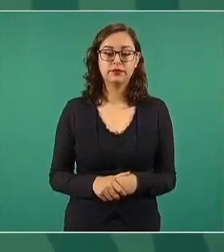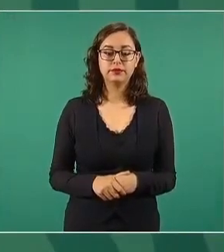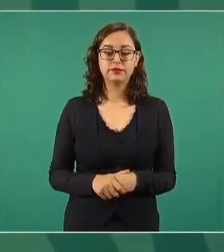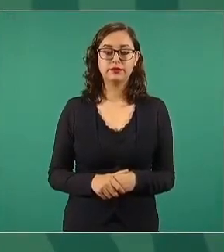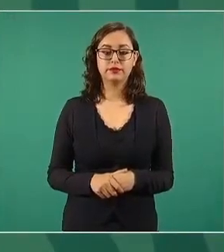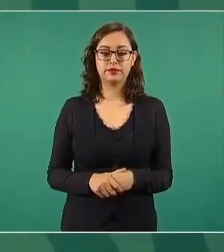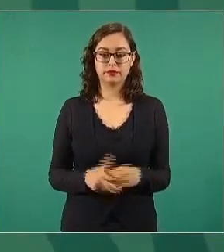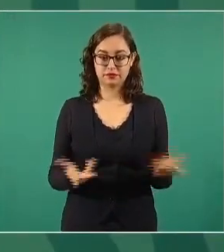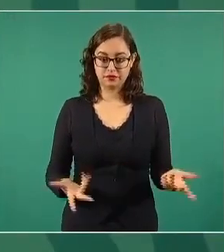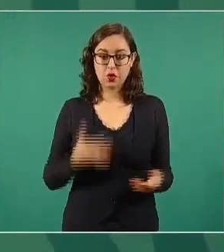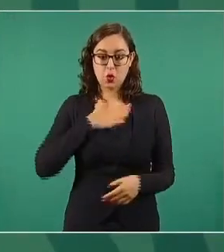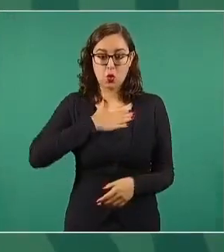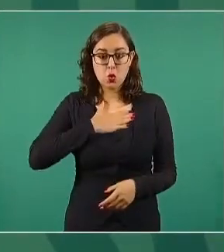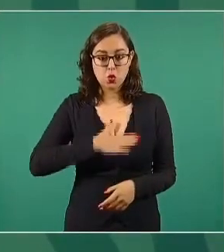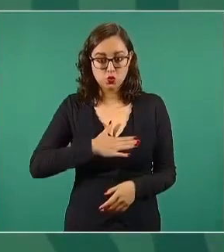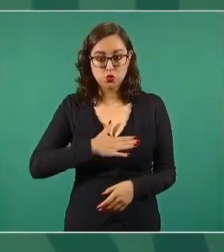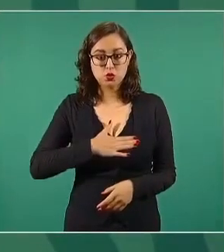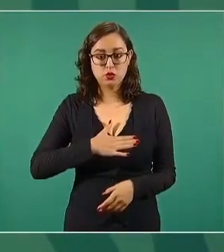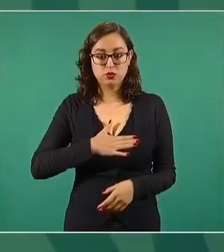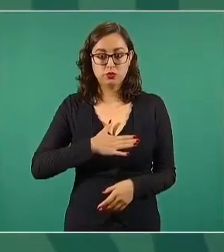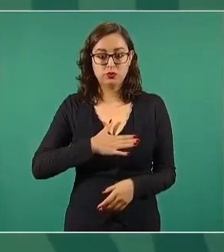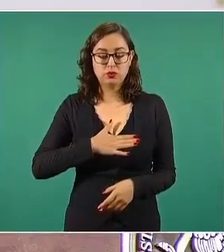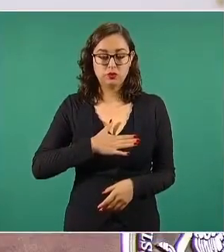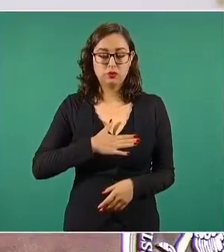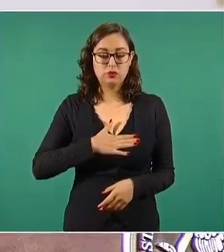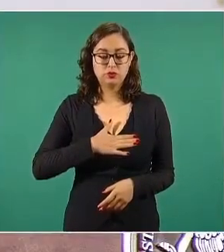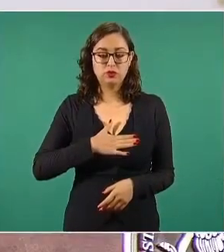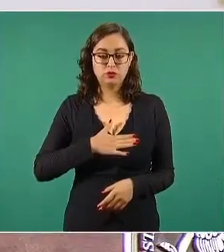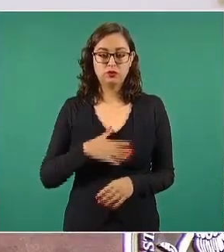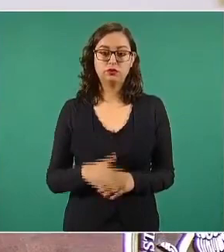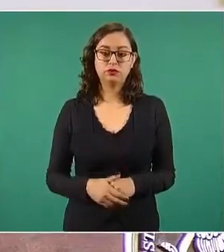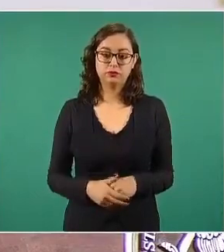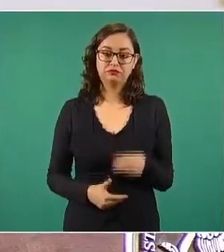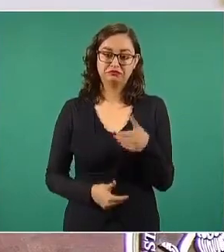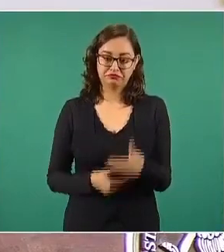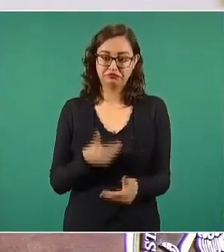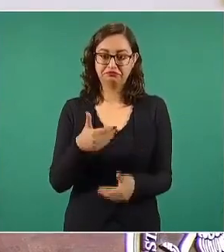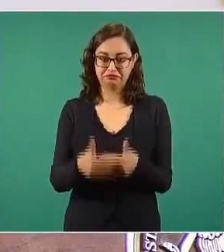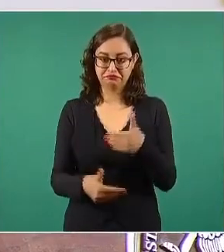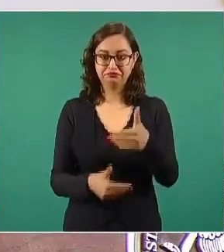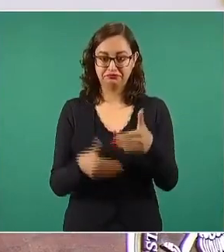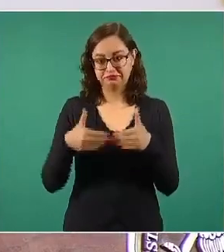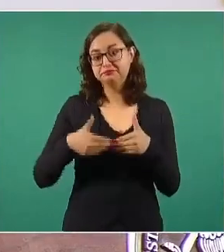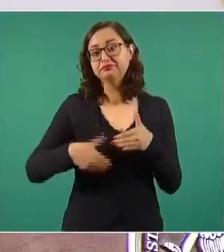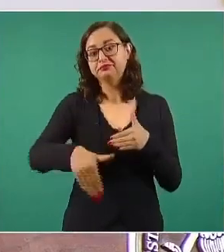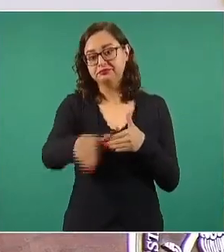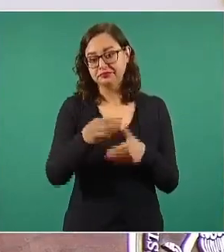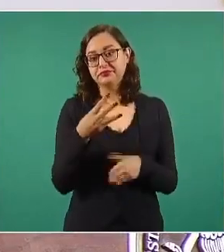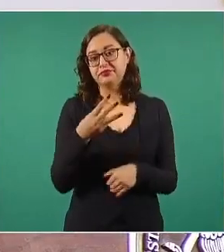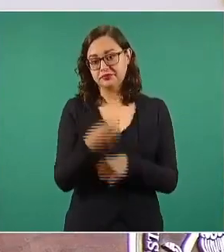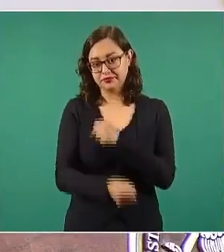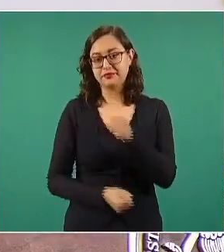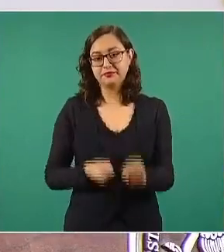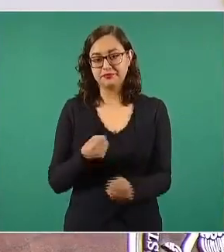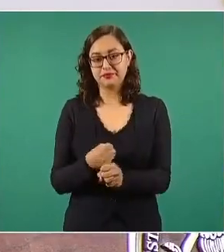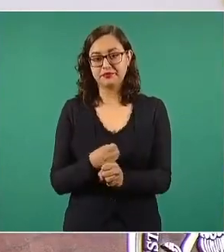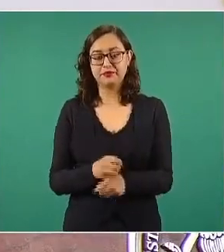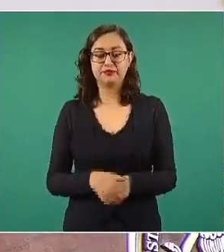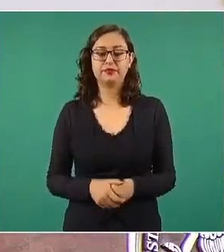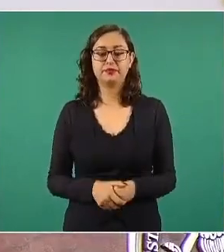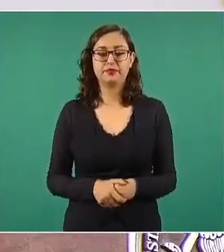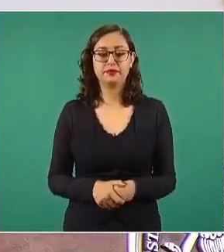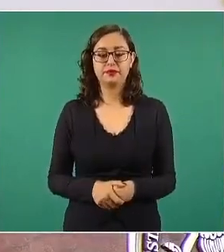haya justicia. todo esto ya tenemos eso por delante. Y tengo